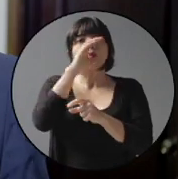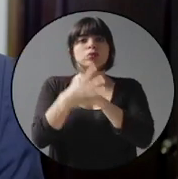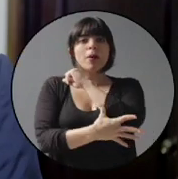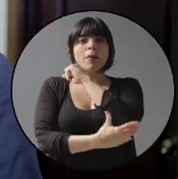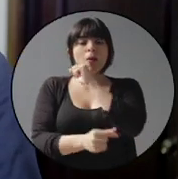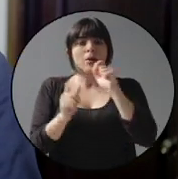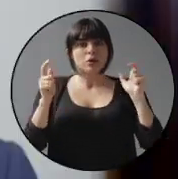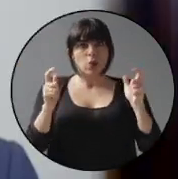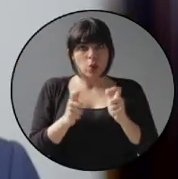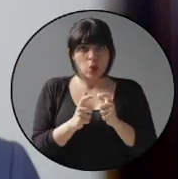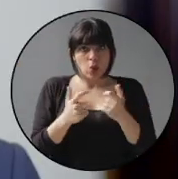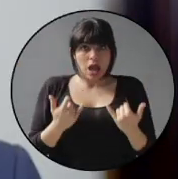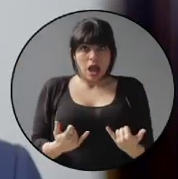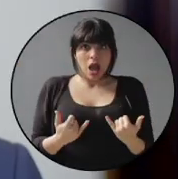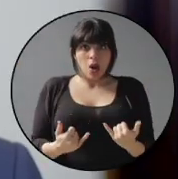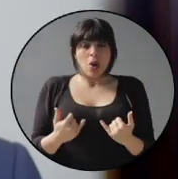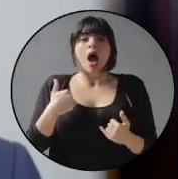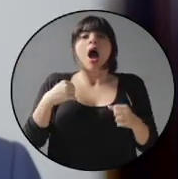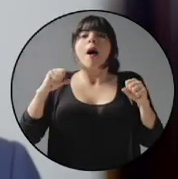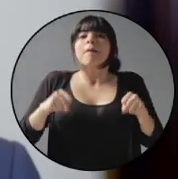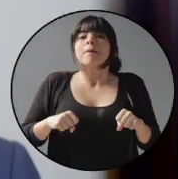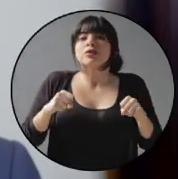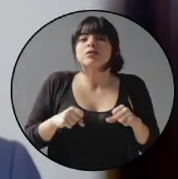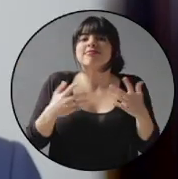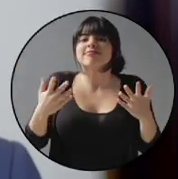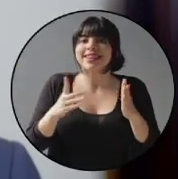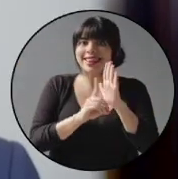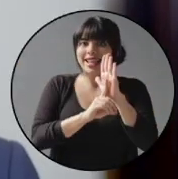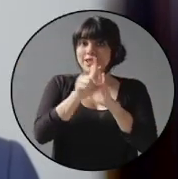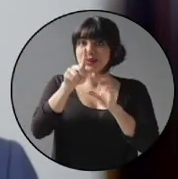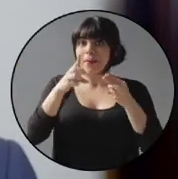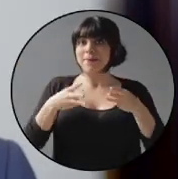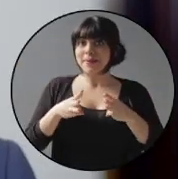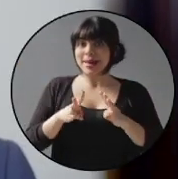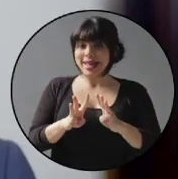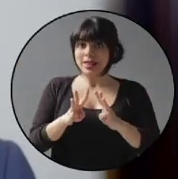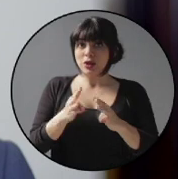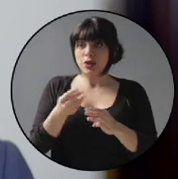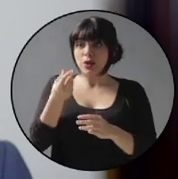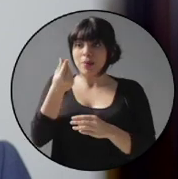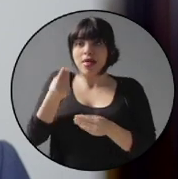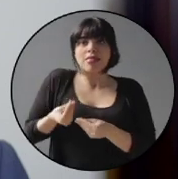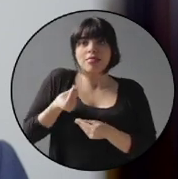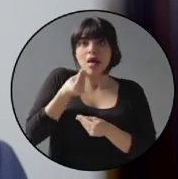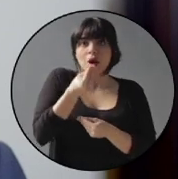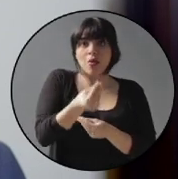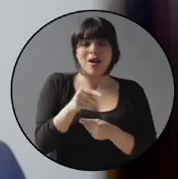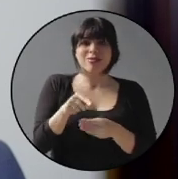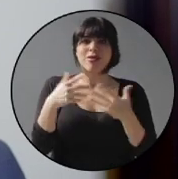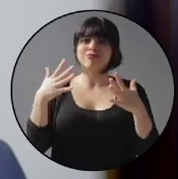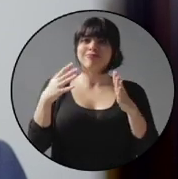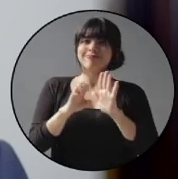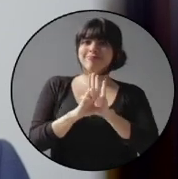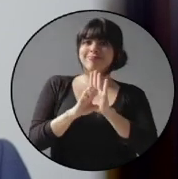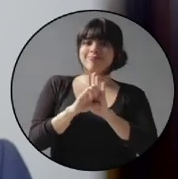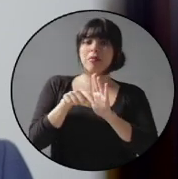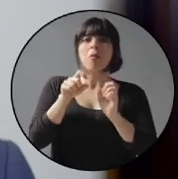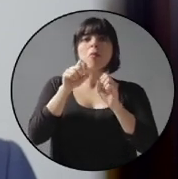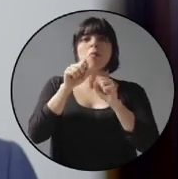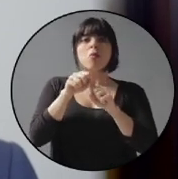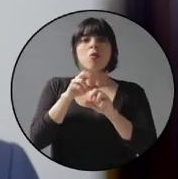reducir la pobreza. Hoy día, tenemos la posibilidad de desarrollar un mecanismo de devolución que sea ejemplar,